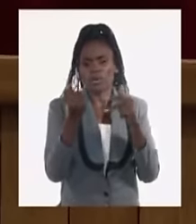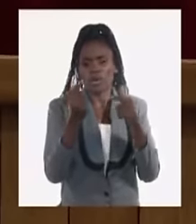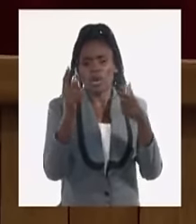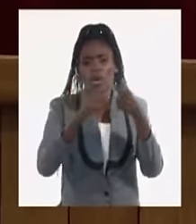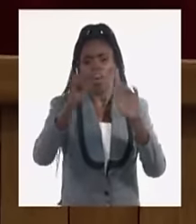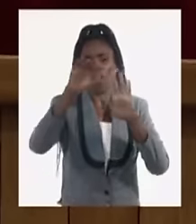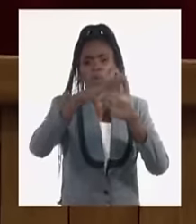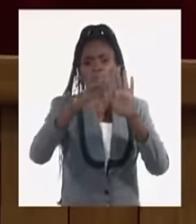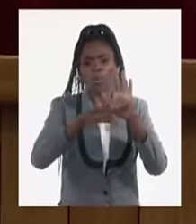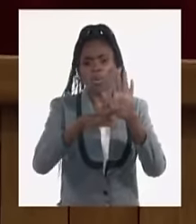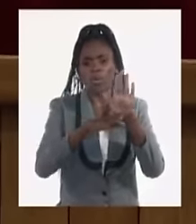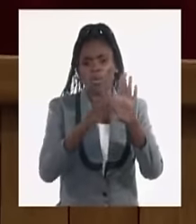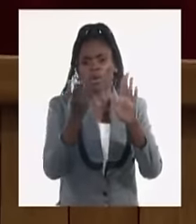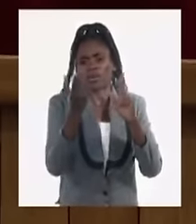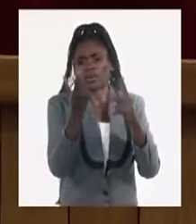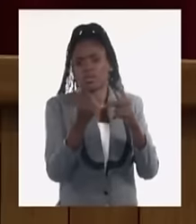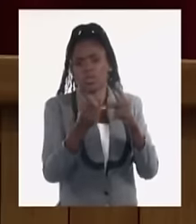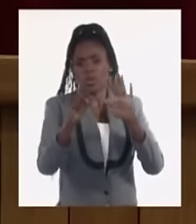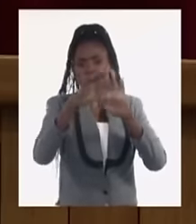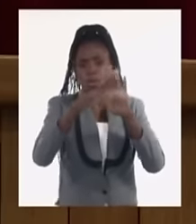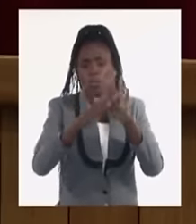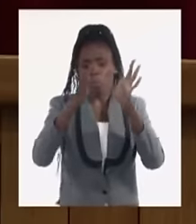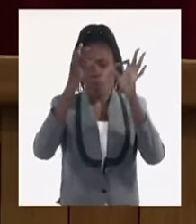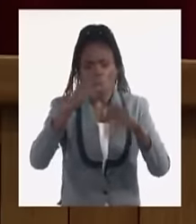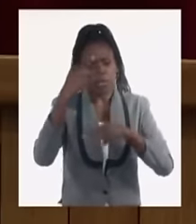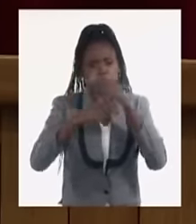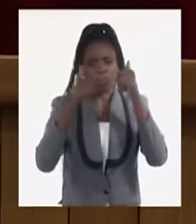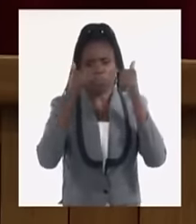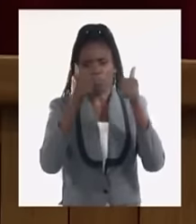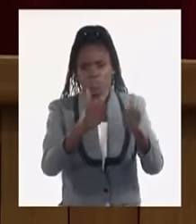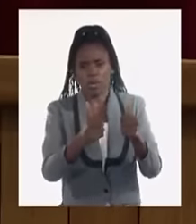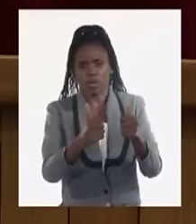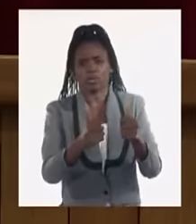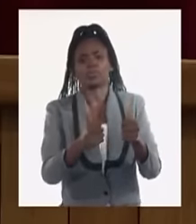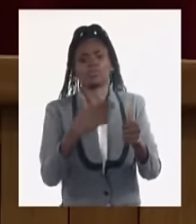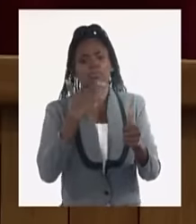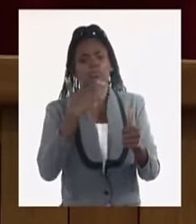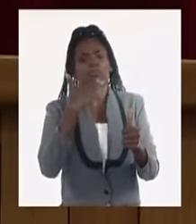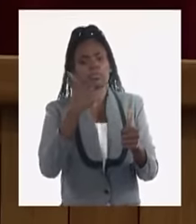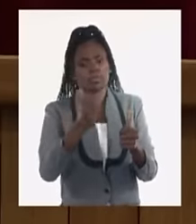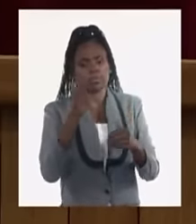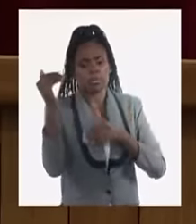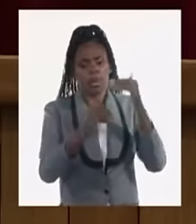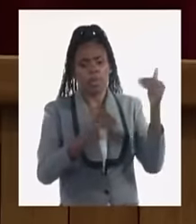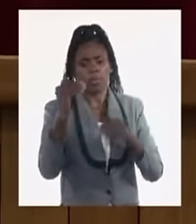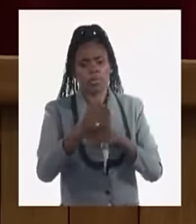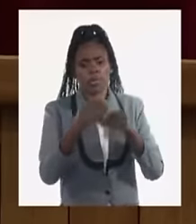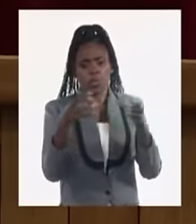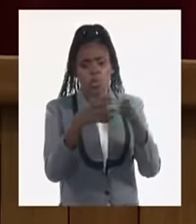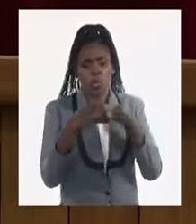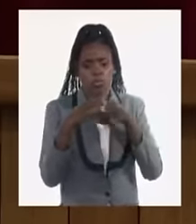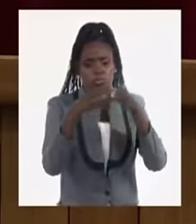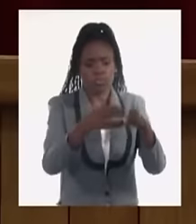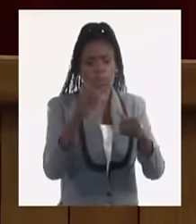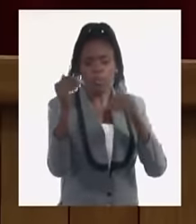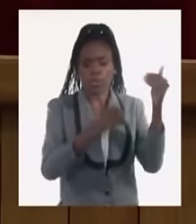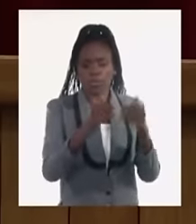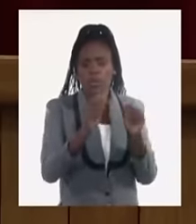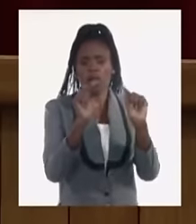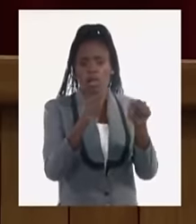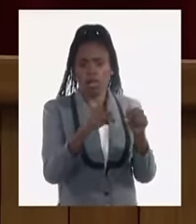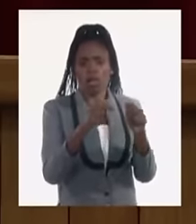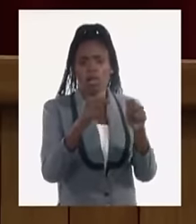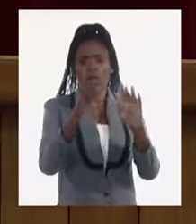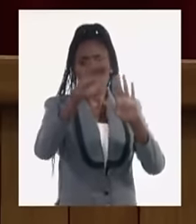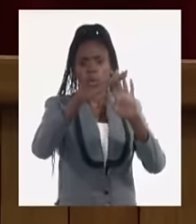estabilización macroeconómica, que es un programa bien hecho, con una participación colectiva, que es, yo